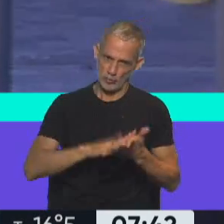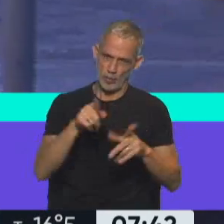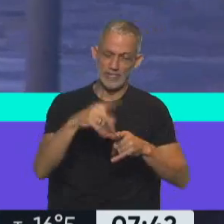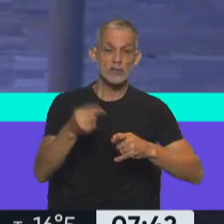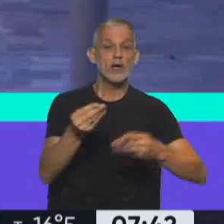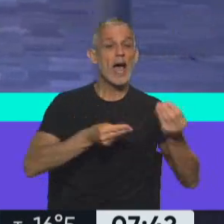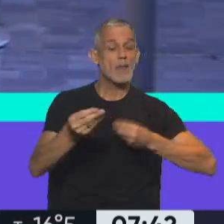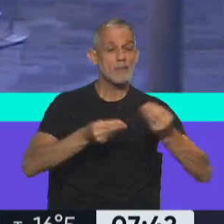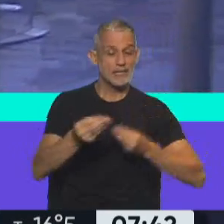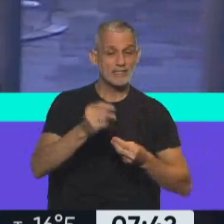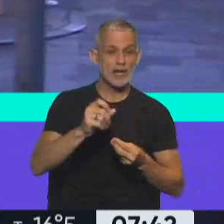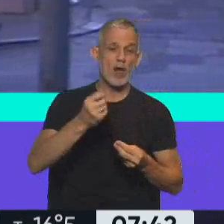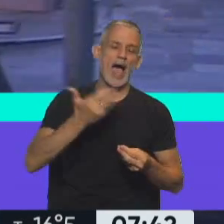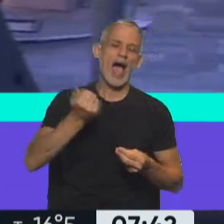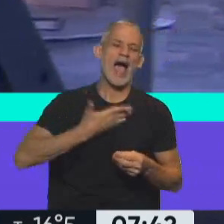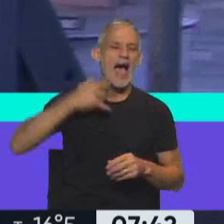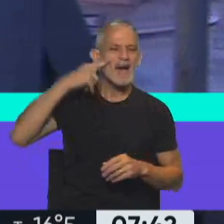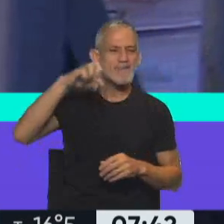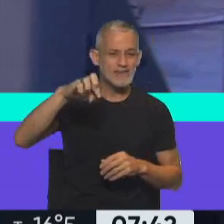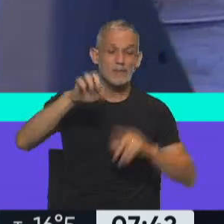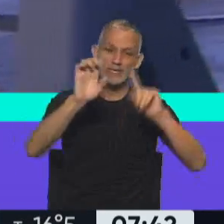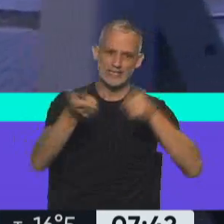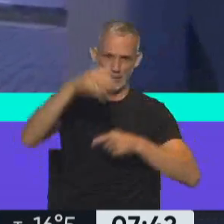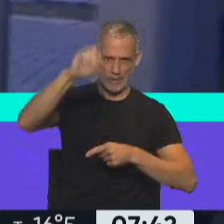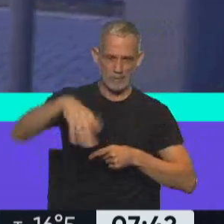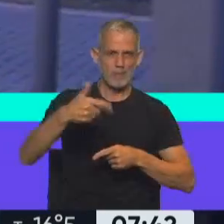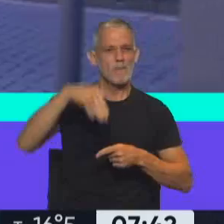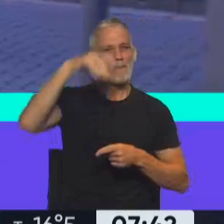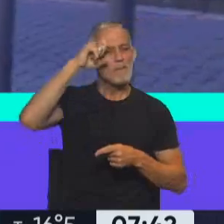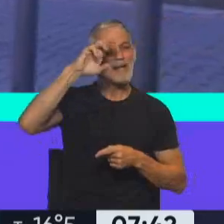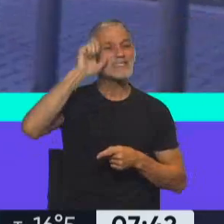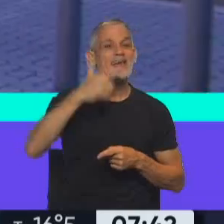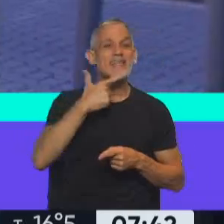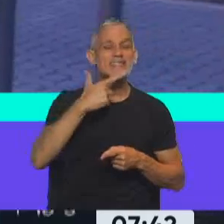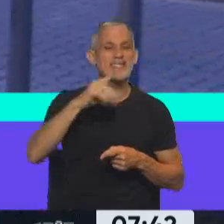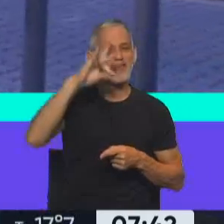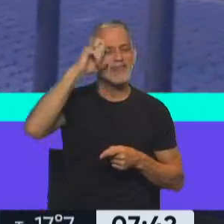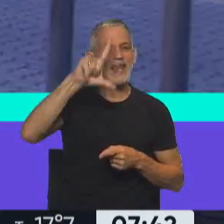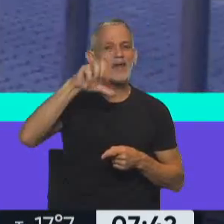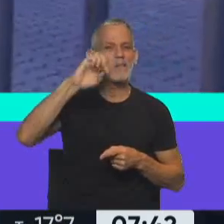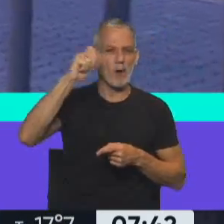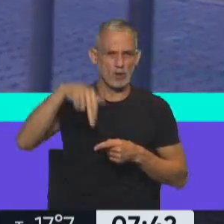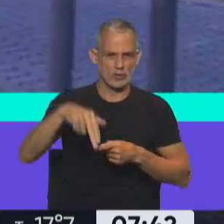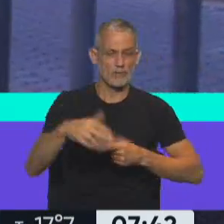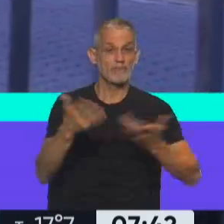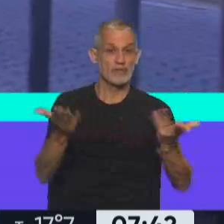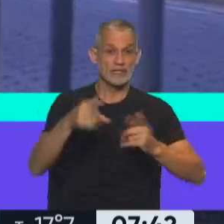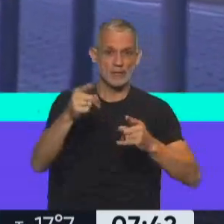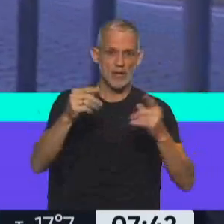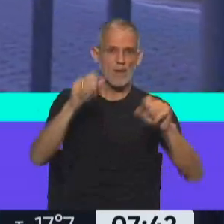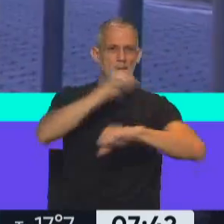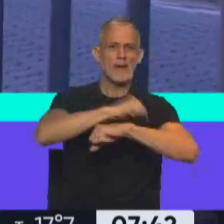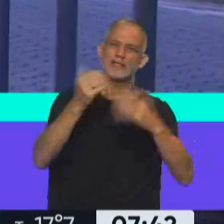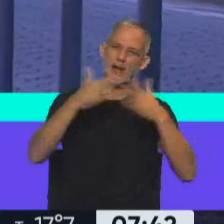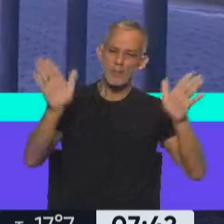Administradora Federal de Ingresos Públicos, estamos hablando de la AFIP, Mercedes Marcó del Poncho, ya comienza a estar abiertas las ventanas,